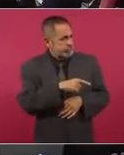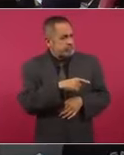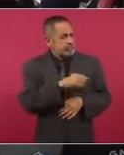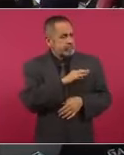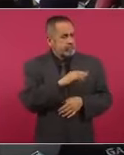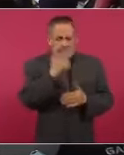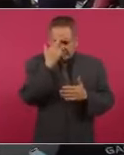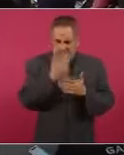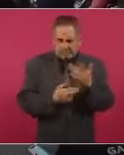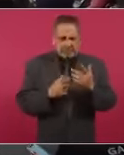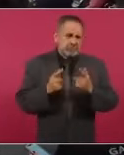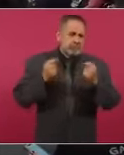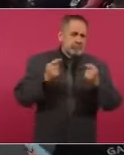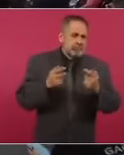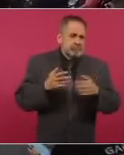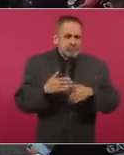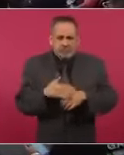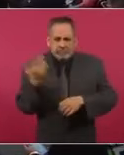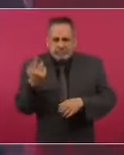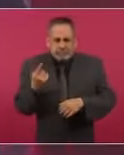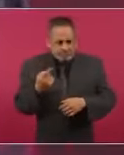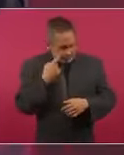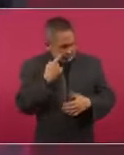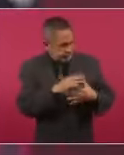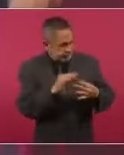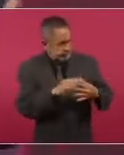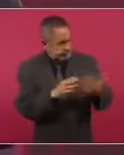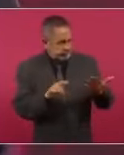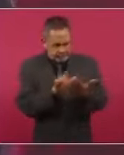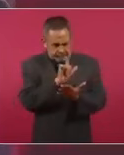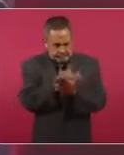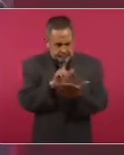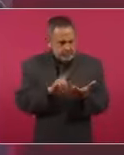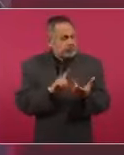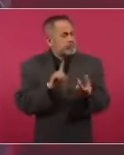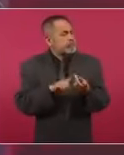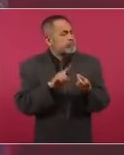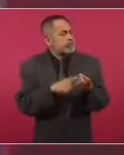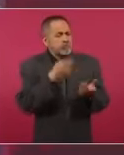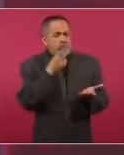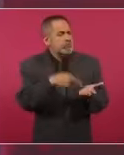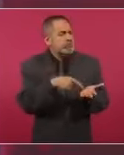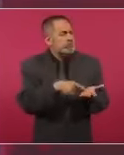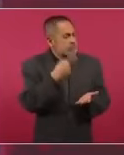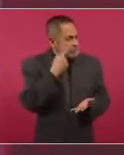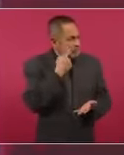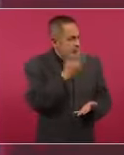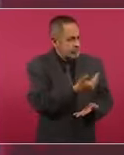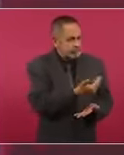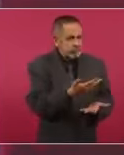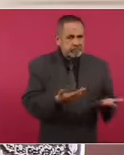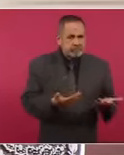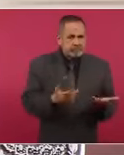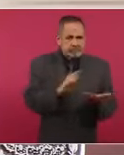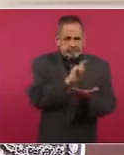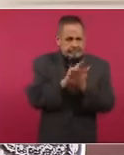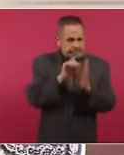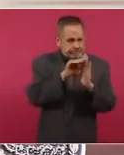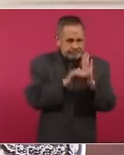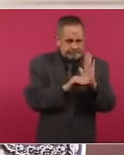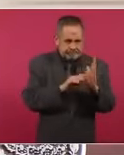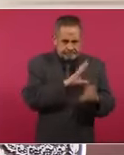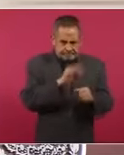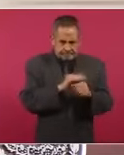en lo especial en el marco legal, en el marco jurídico.